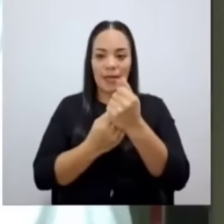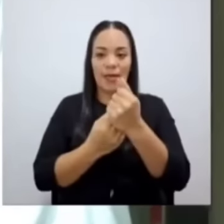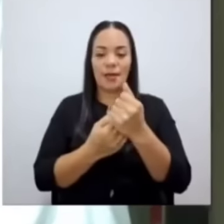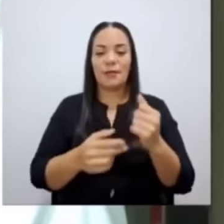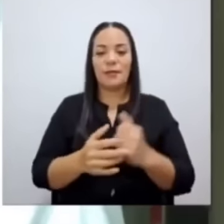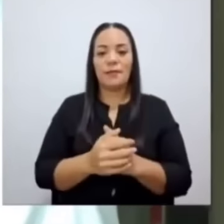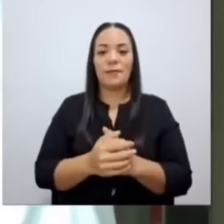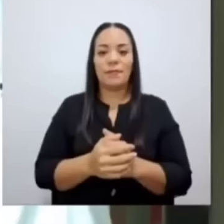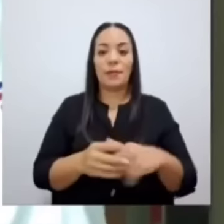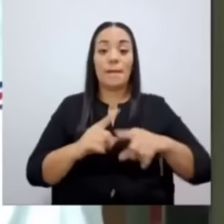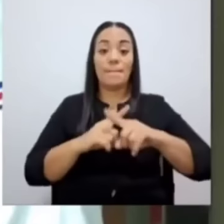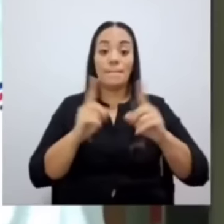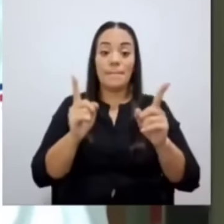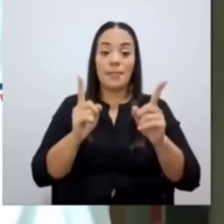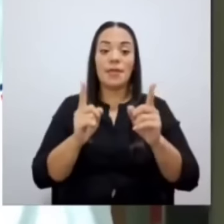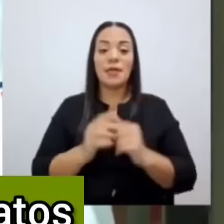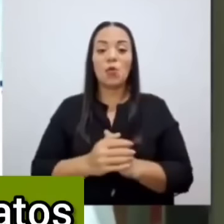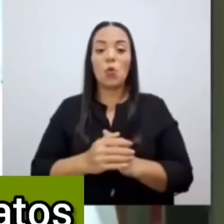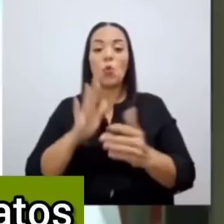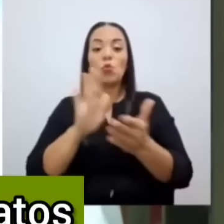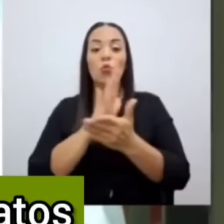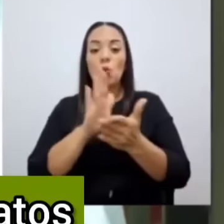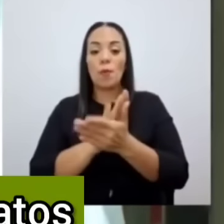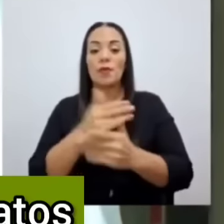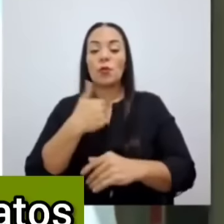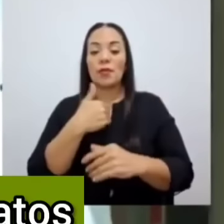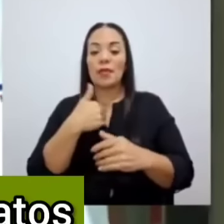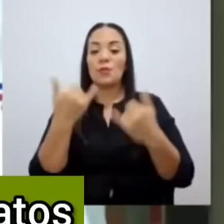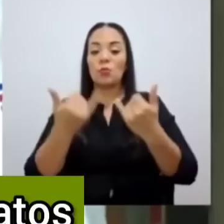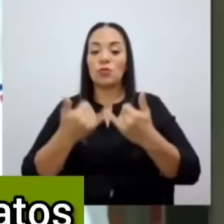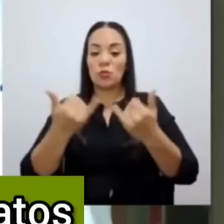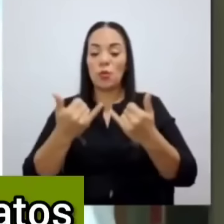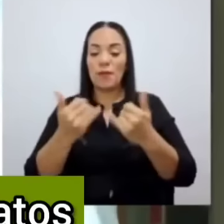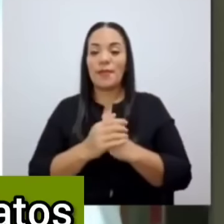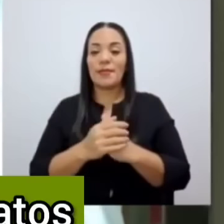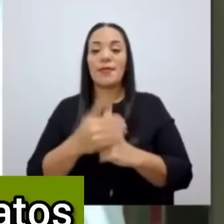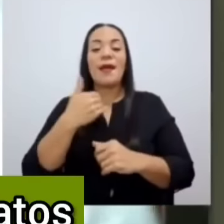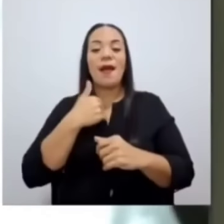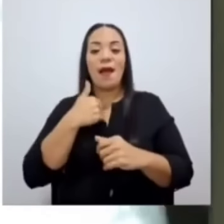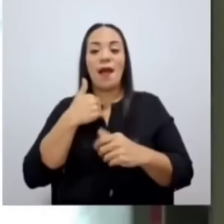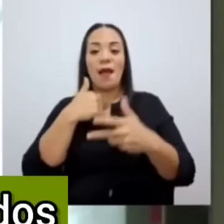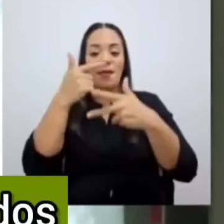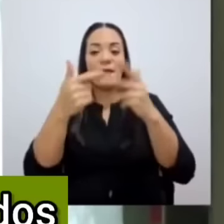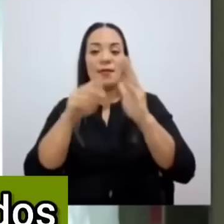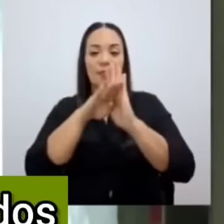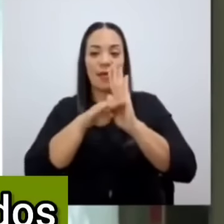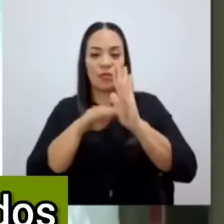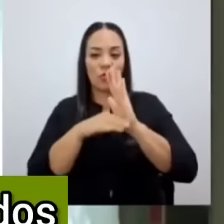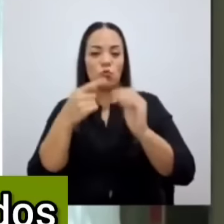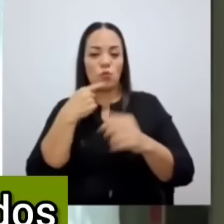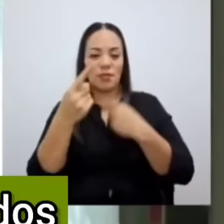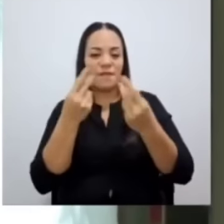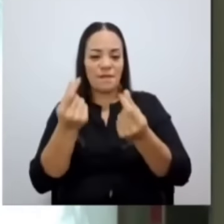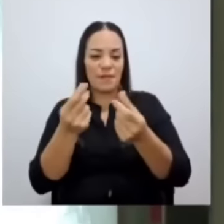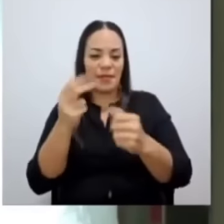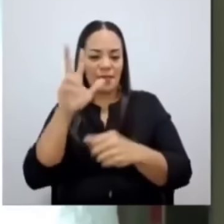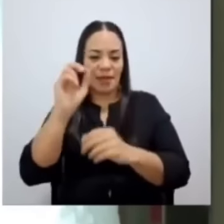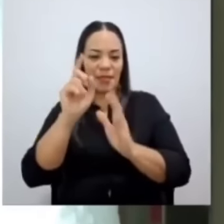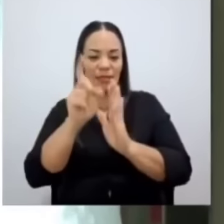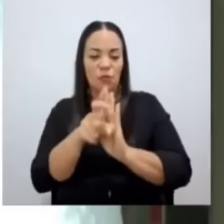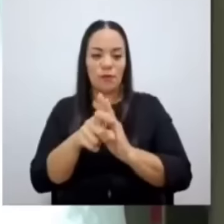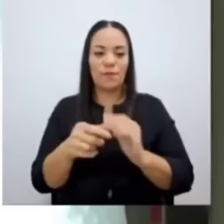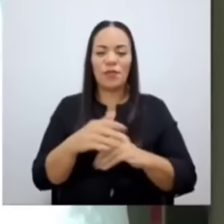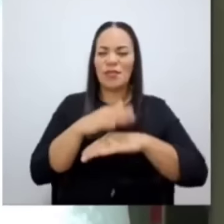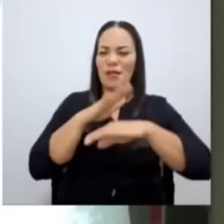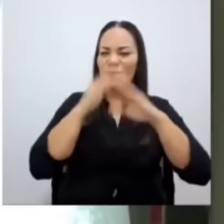Pero, sin embargo, en un documento que tenemos actualmente, hay varios datos, los voy a dar muy rápido, en 30 segundos, que nos